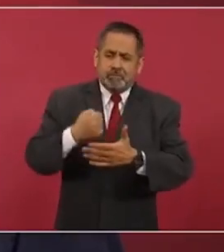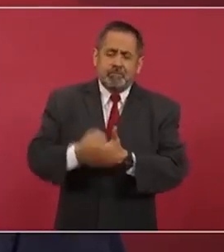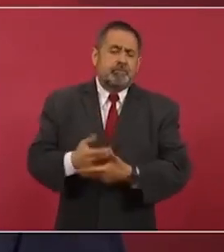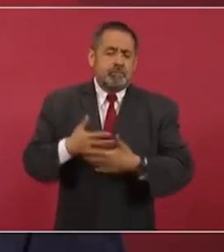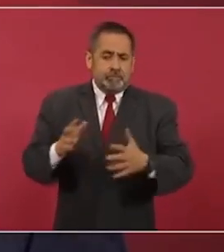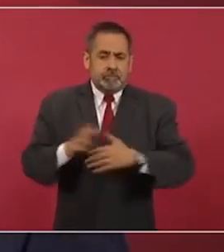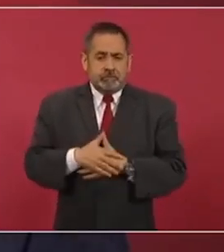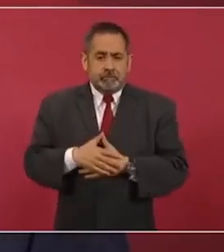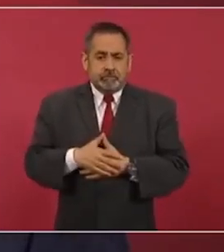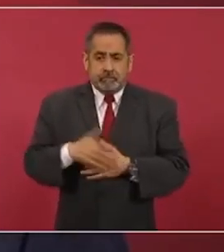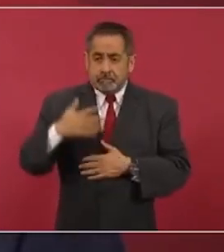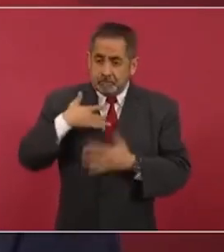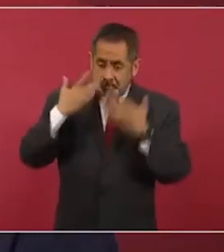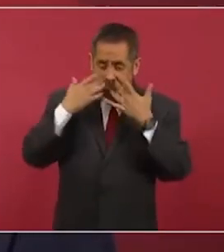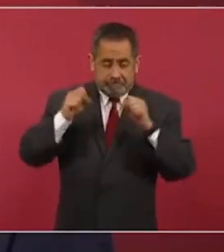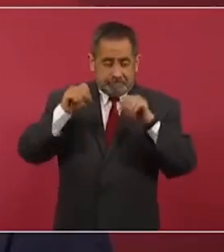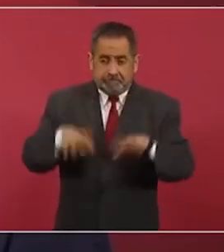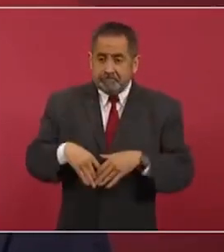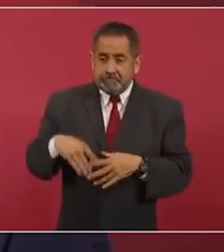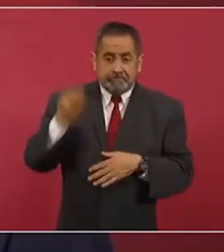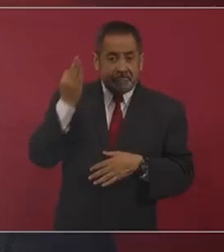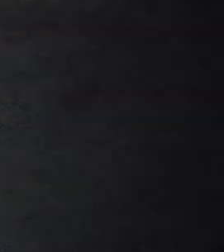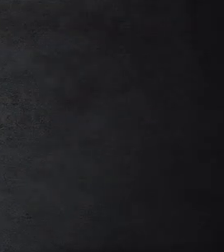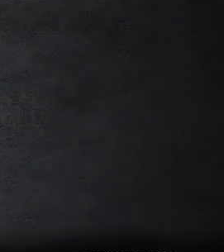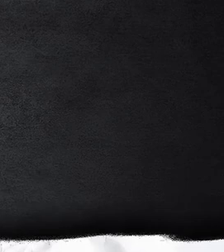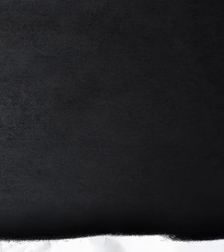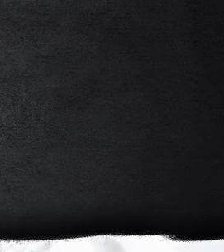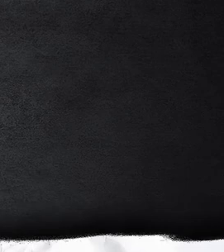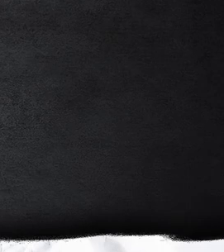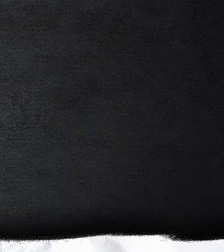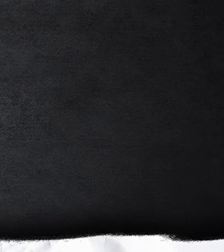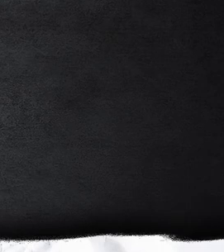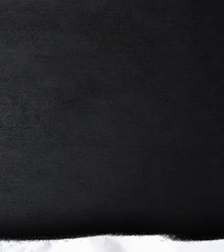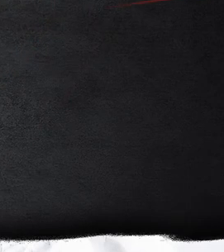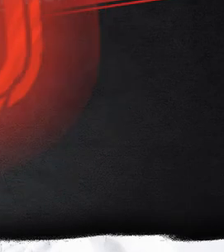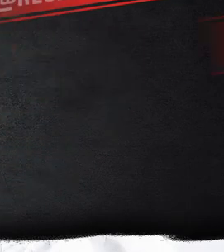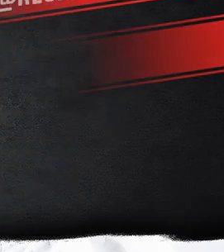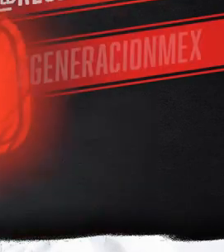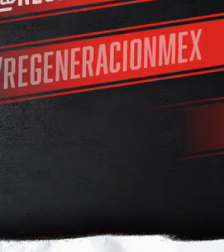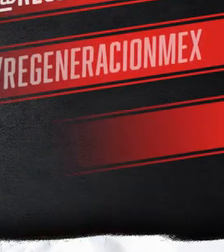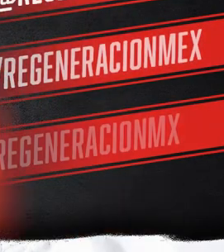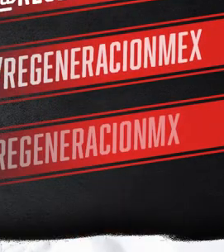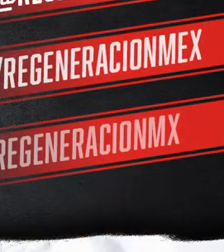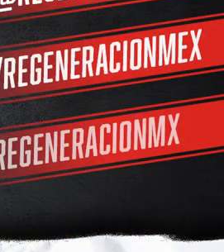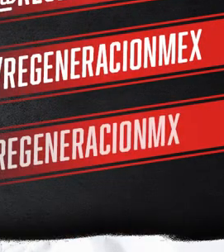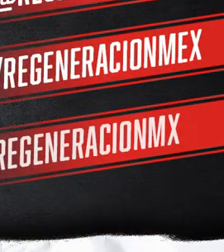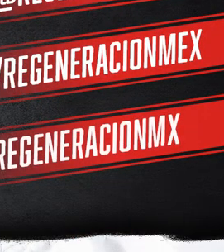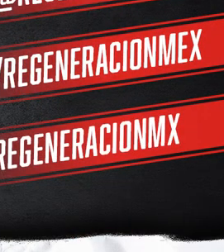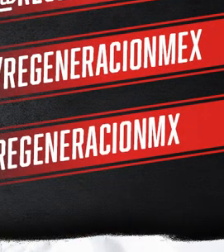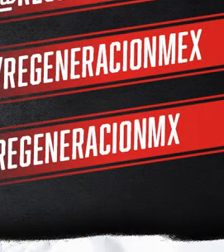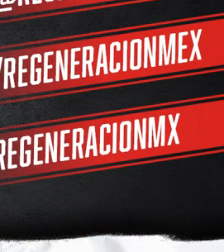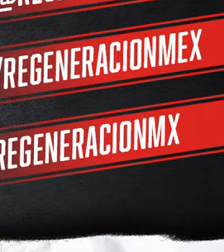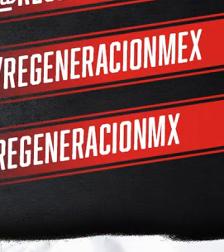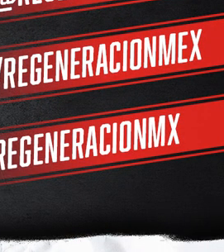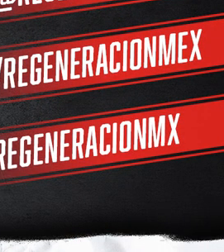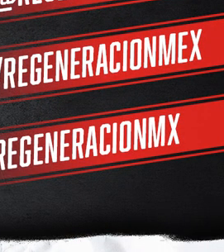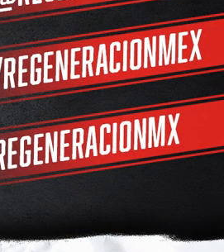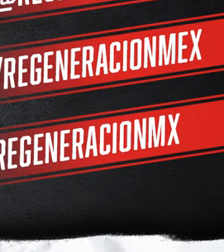y no vamos a traicionar al pueblo no es es